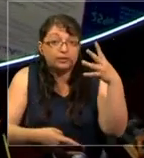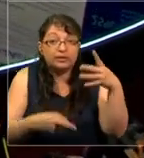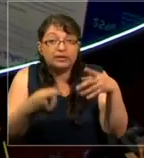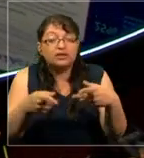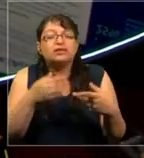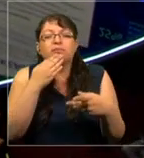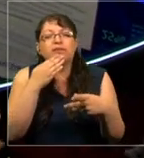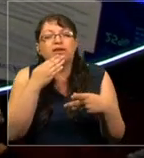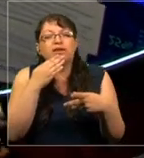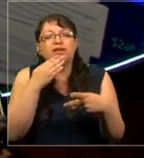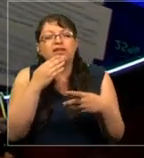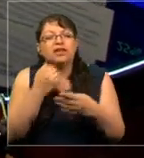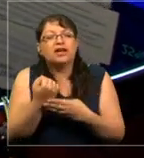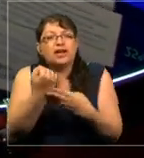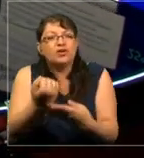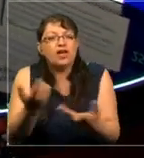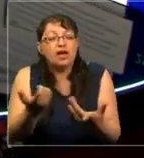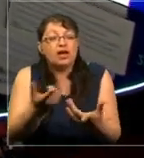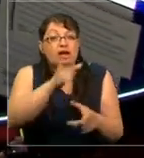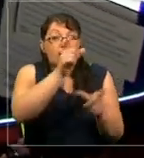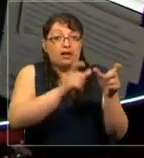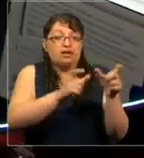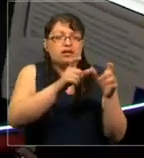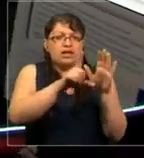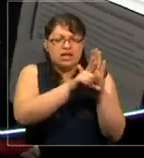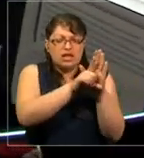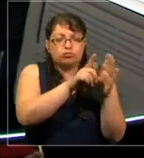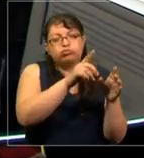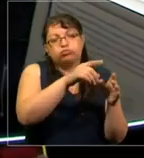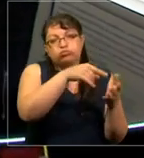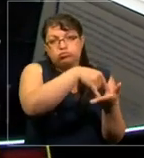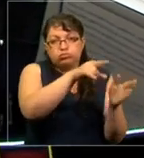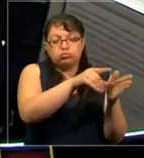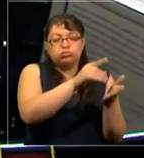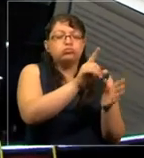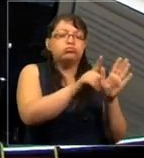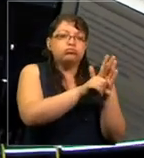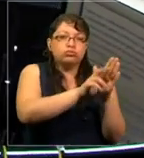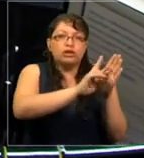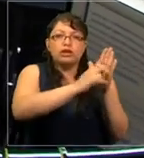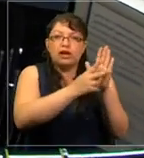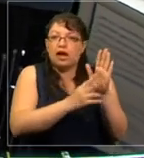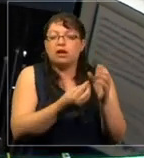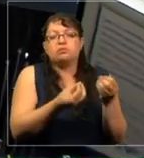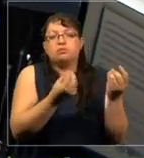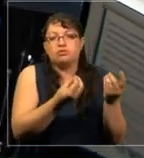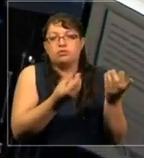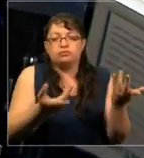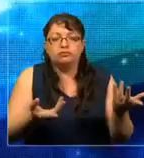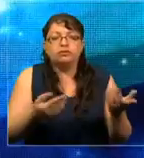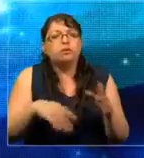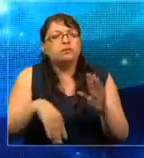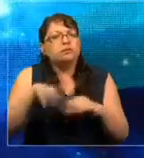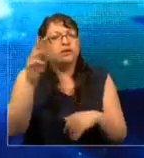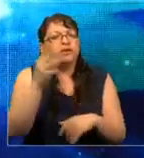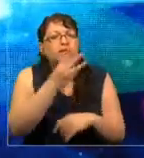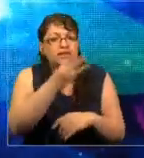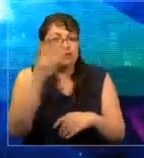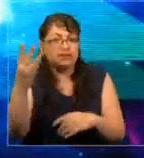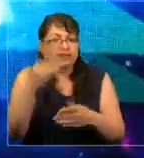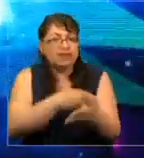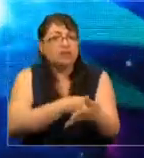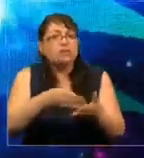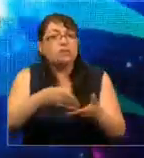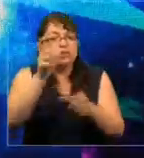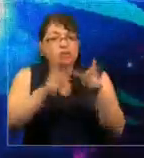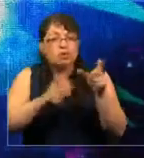en la toma de decisiones de muchísimas leyes y en el cambio de muchos reglamentos en Estados Unidos. Más de 33 millones de